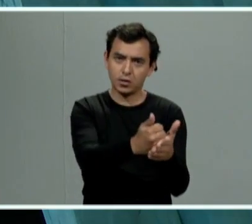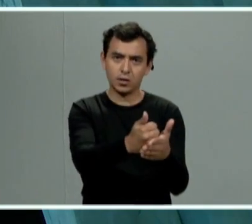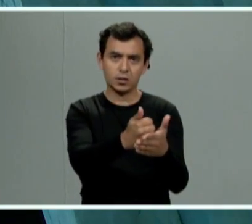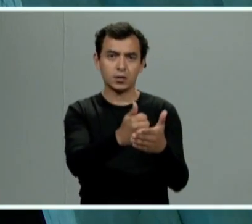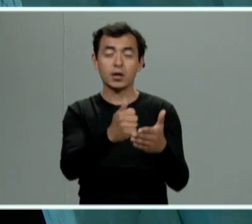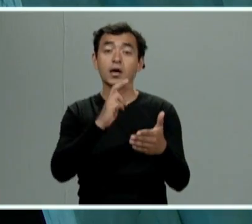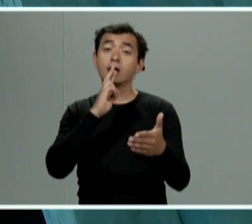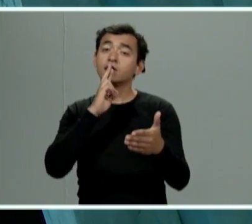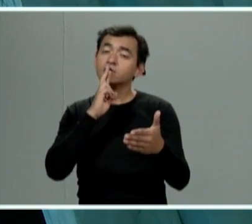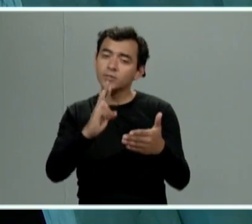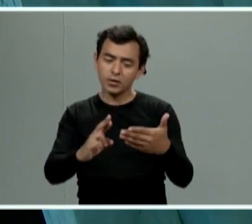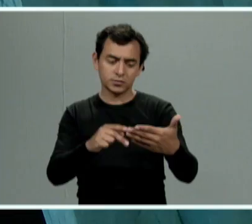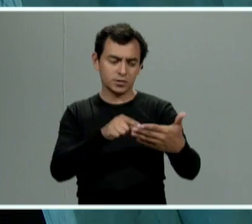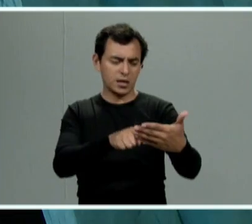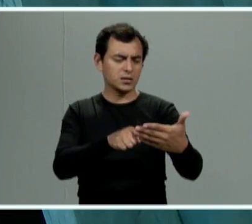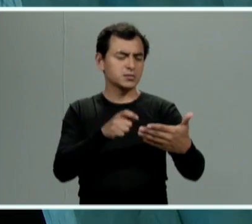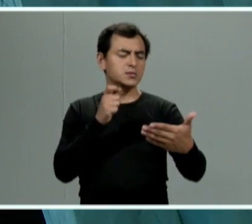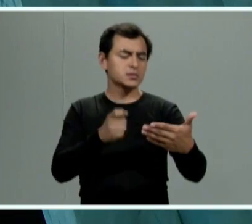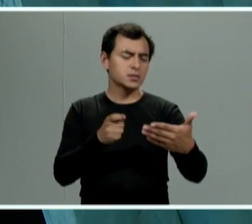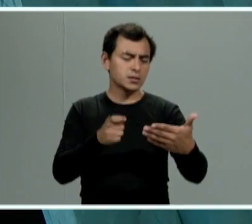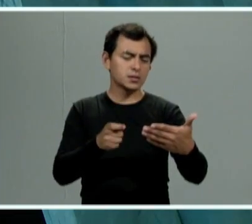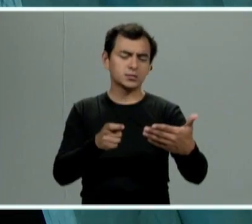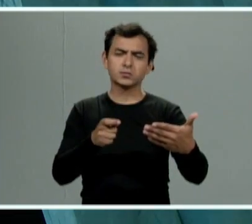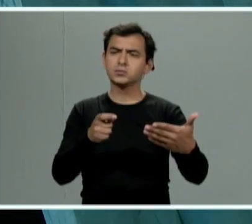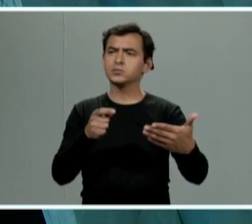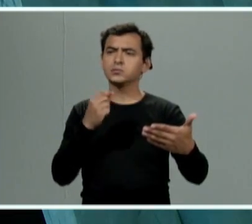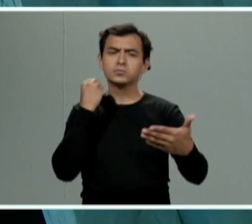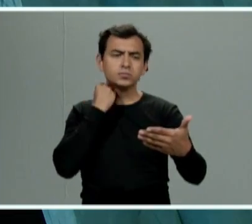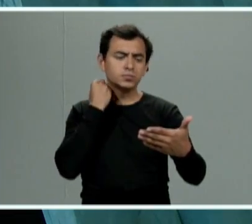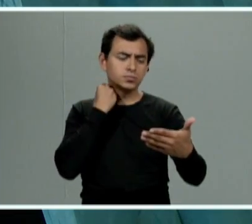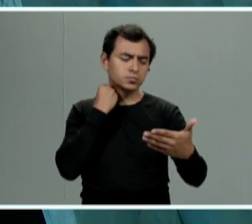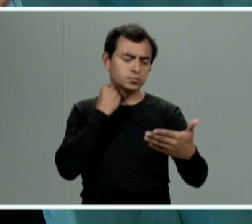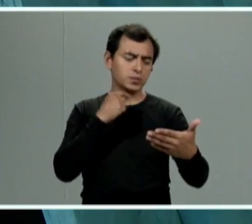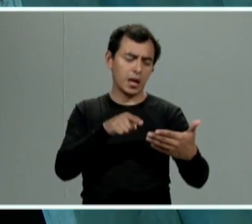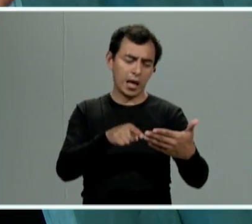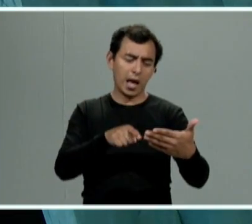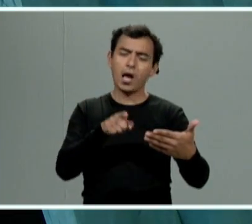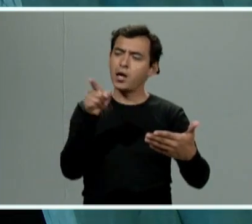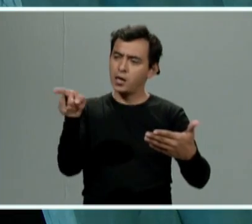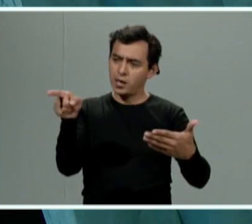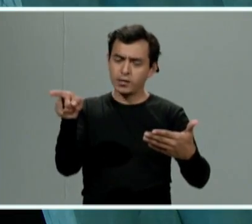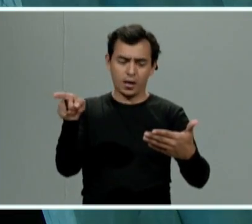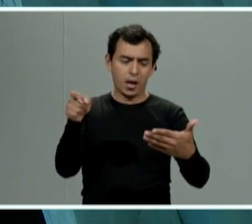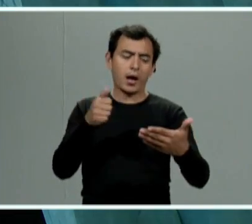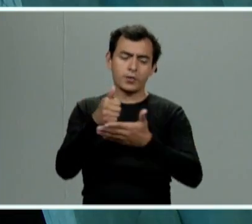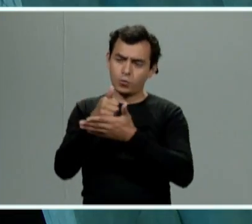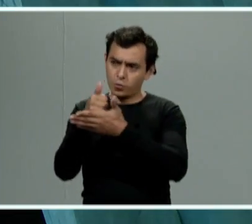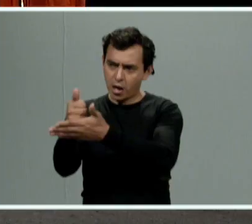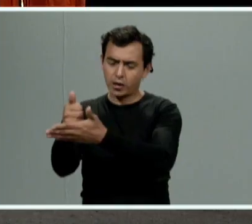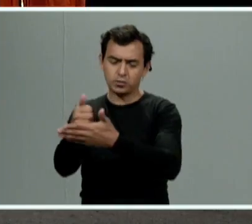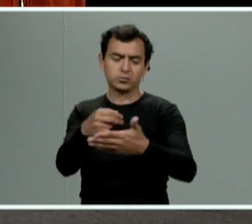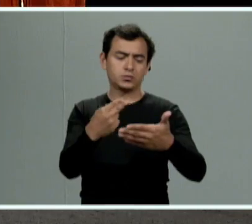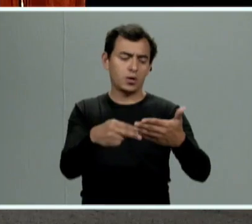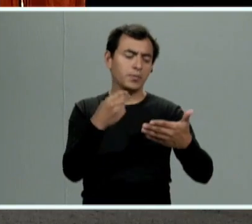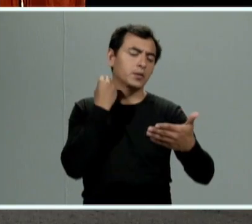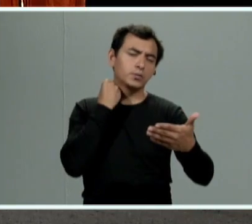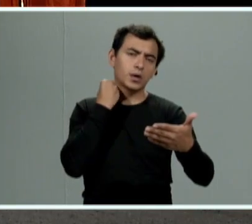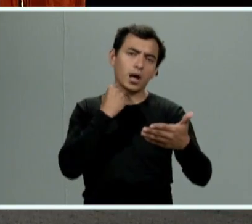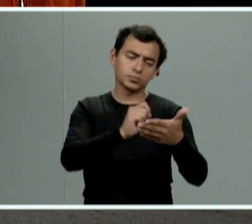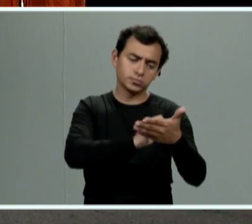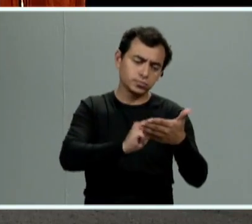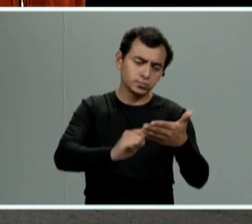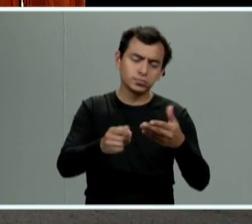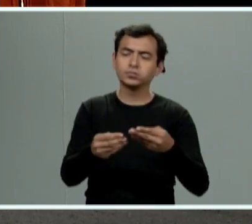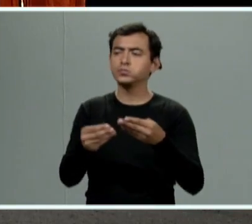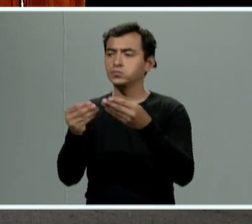contestar a nosotros quiénes o quiénes son los asesores designados para este caso en particular ya se le toma la protesta y a